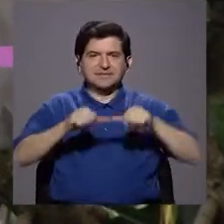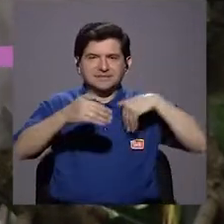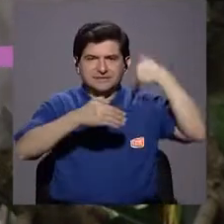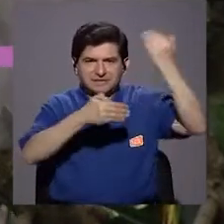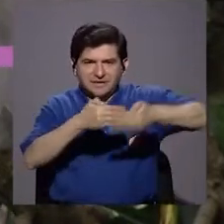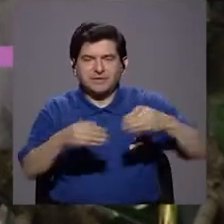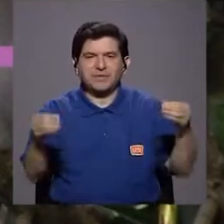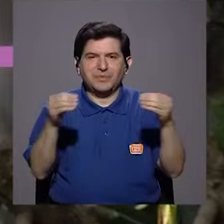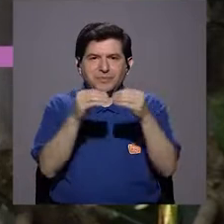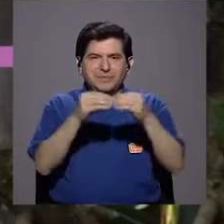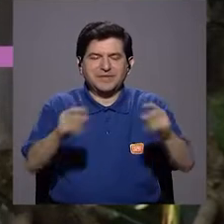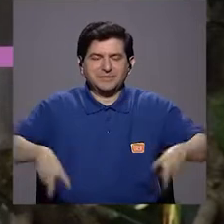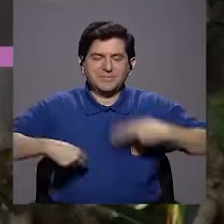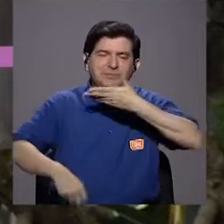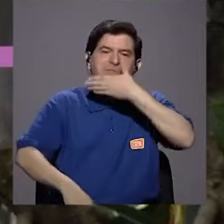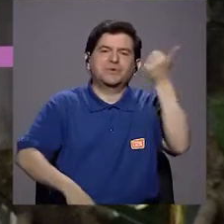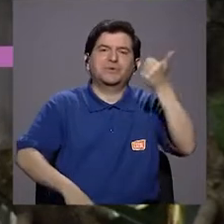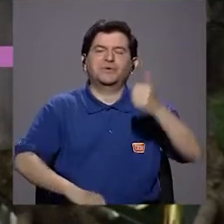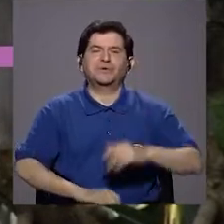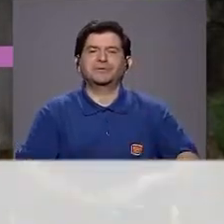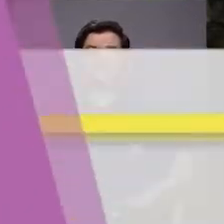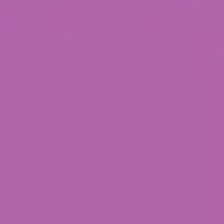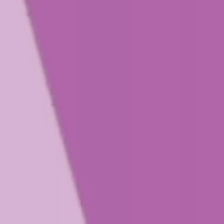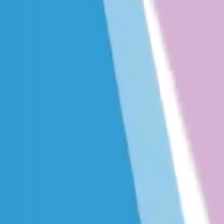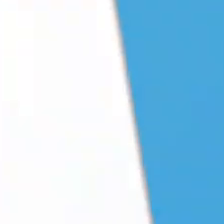Ya regresamos con más de Vivir Mejor.